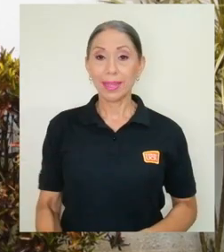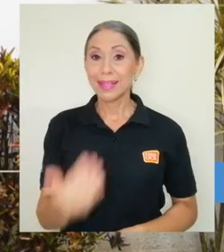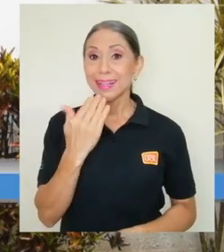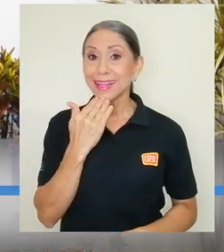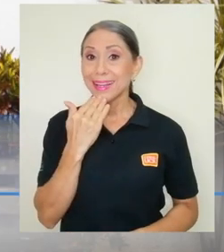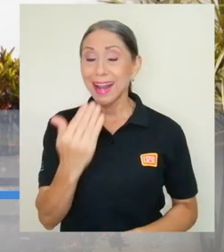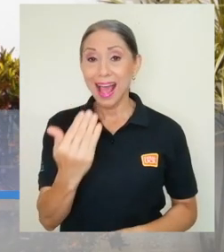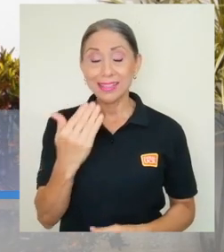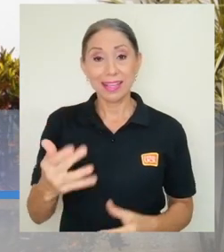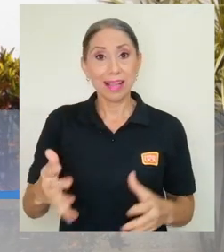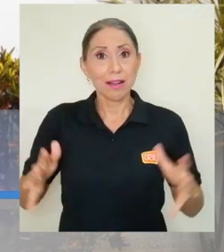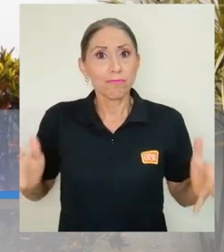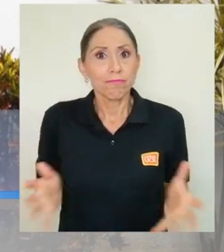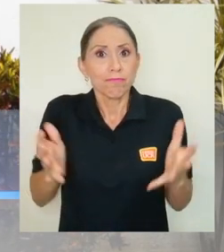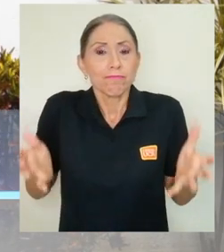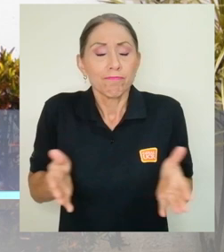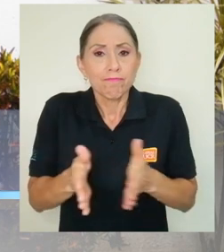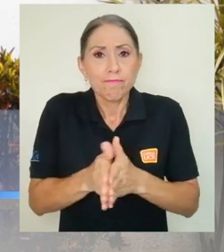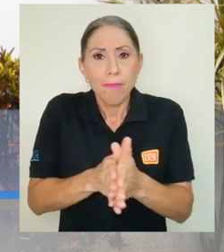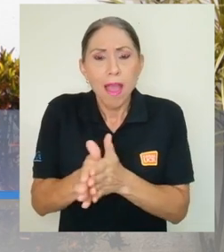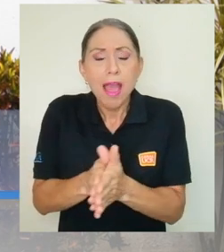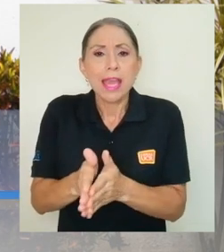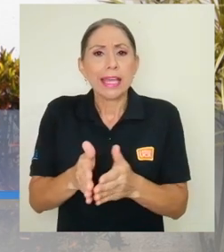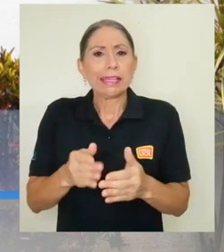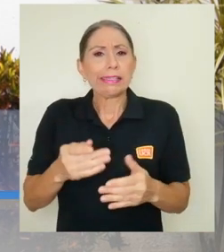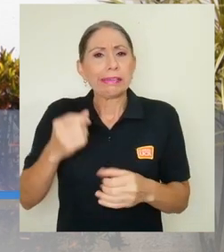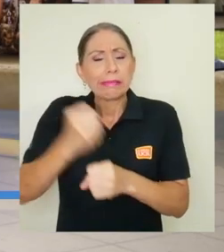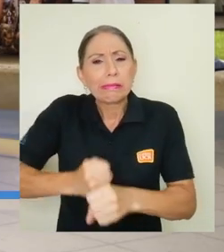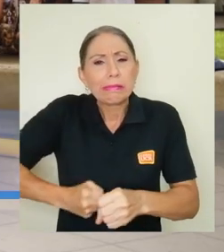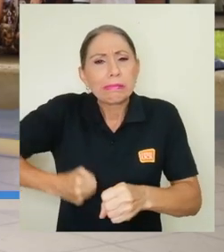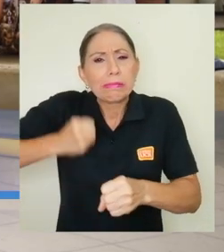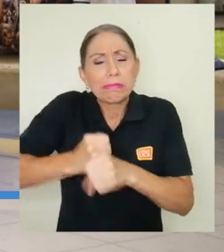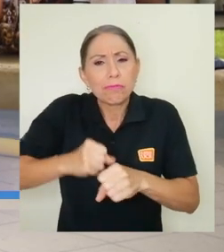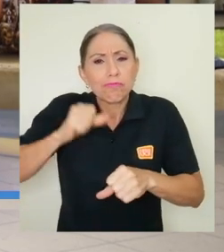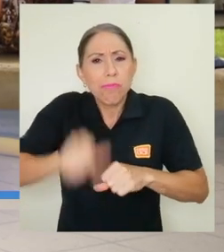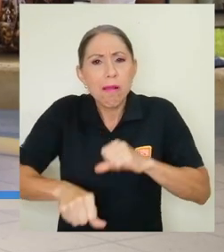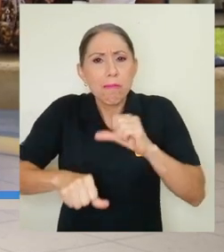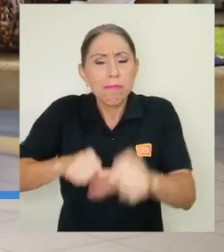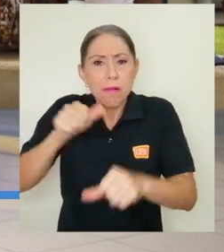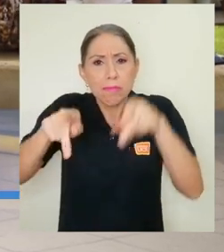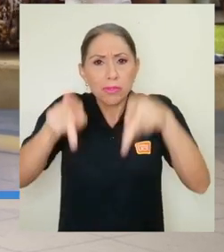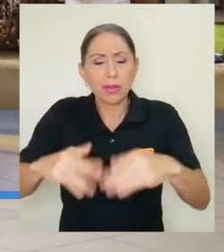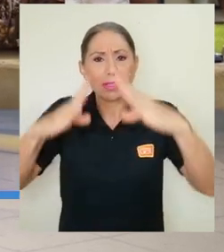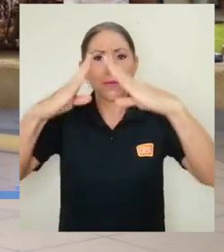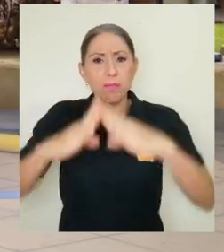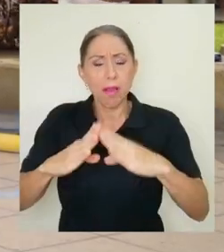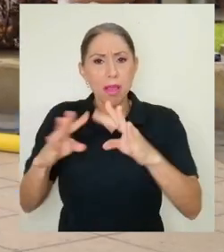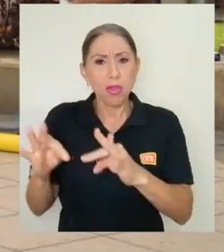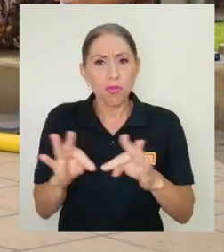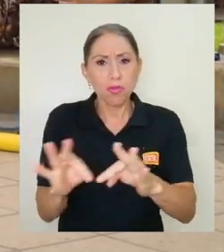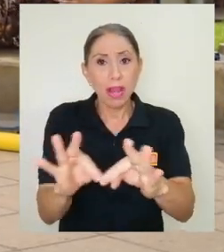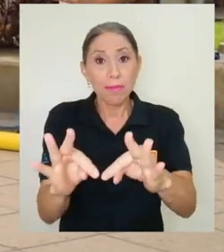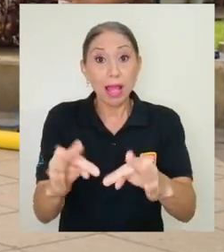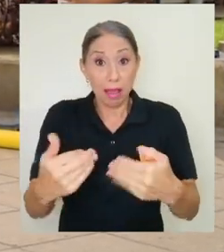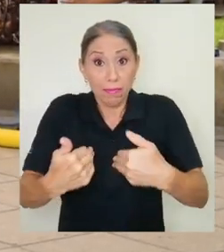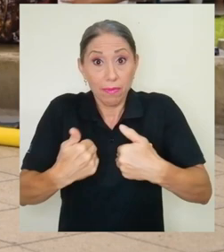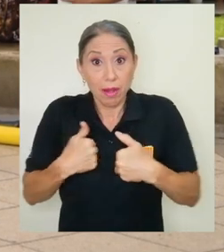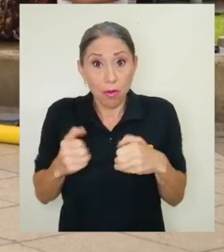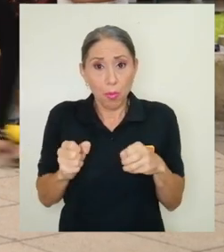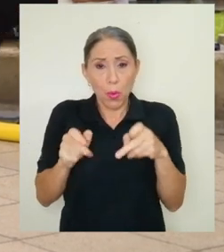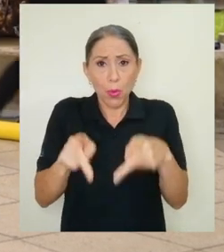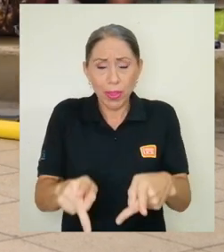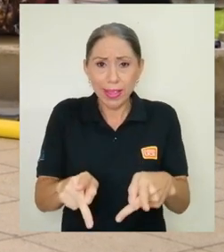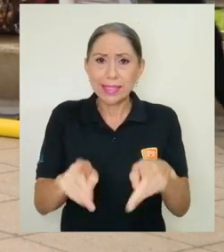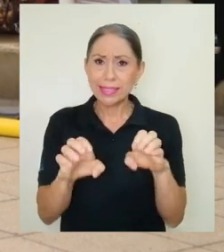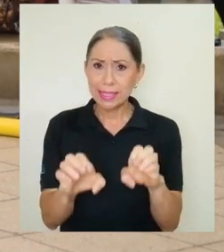Gracias al ímpetu y las gestiones perseverantes de muchos habitantes de Turrialba por contar con oportunidades